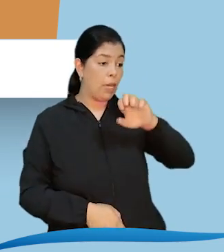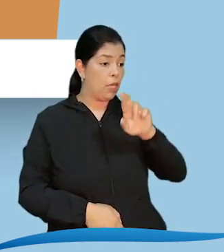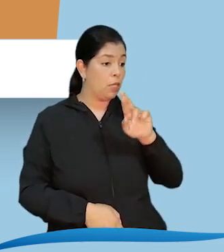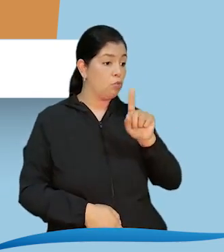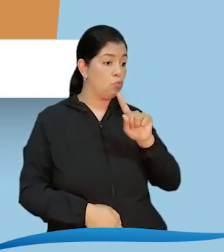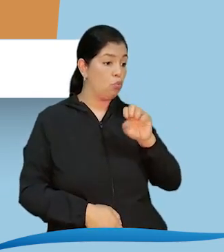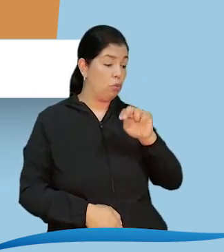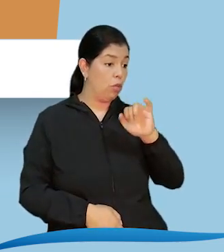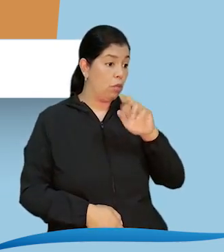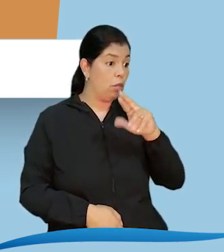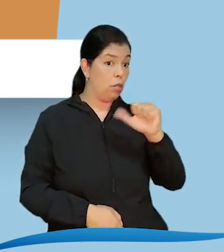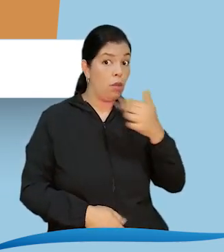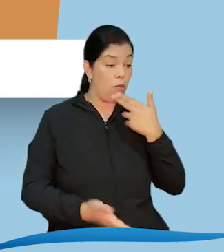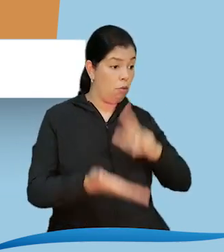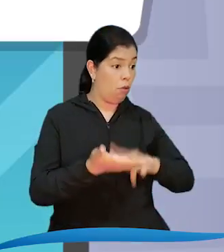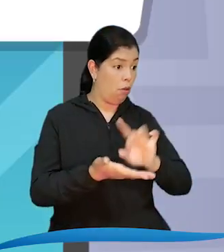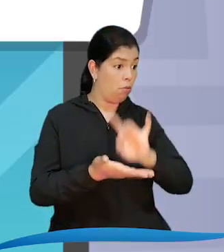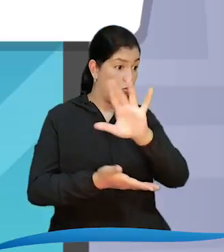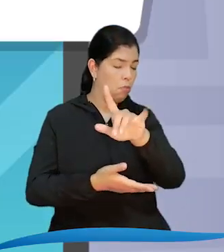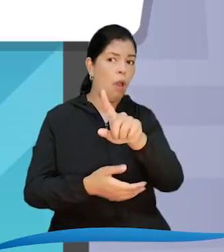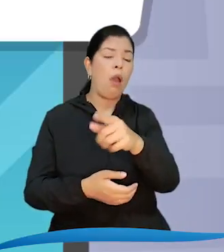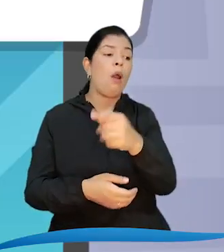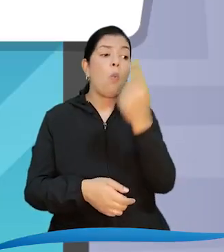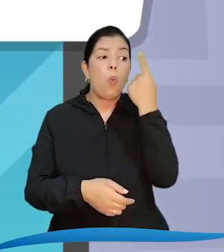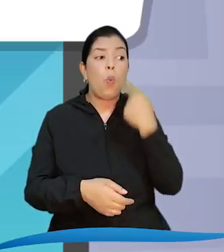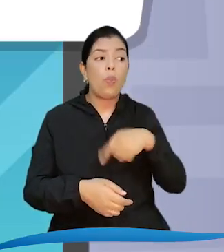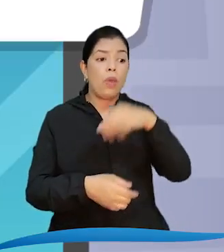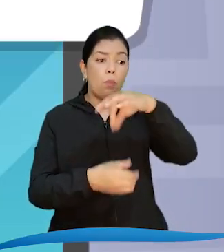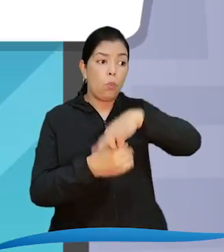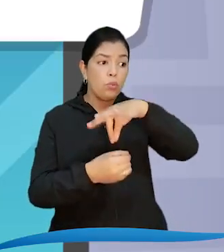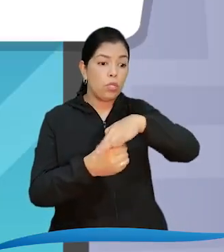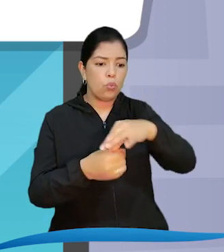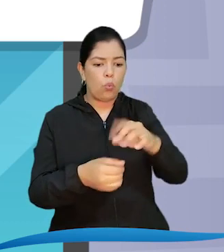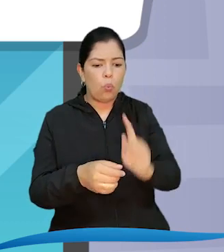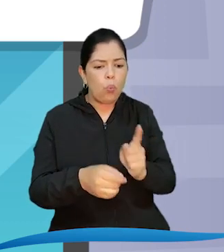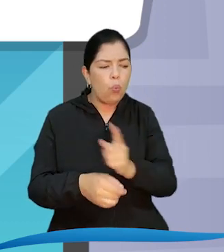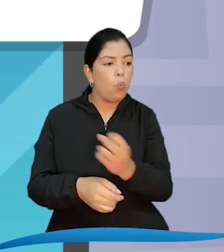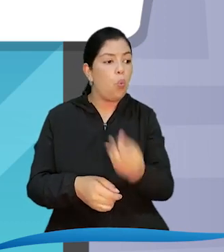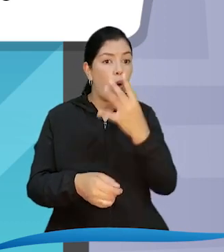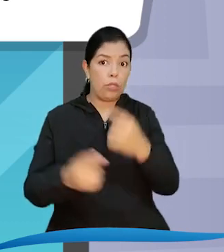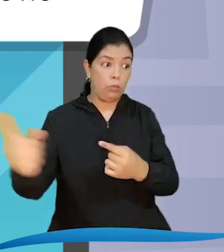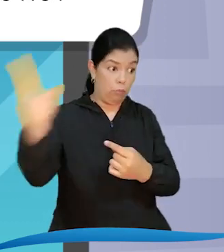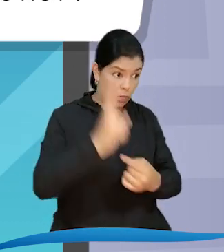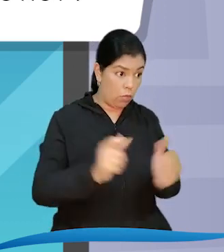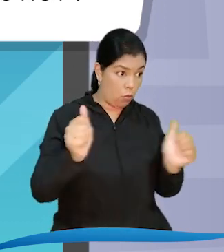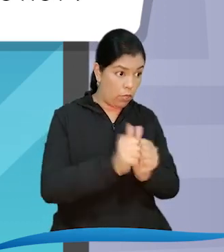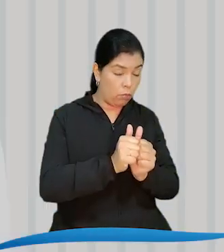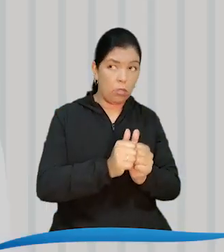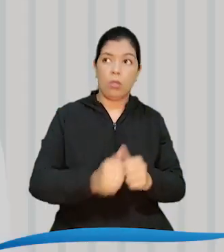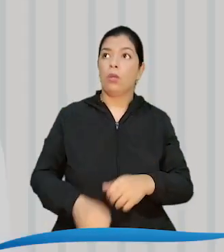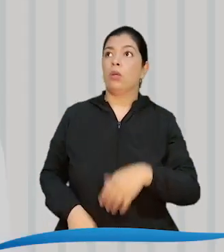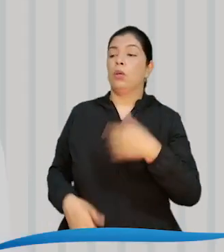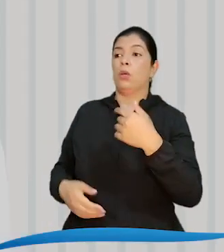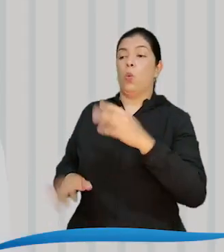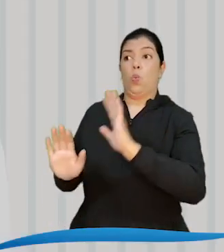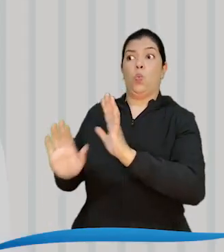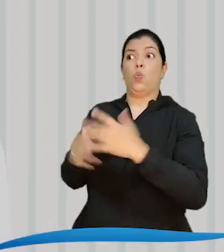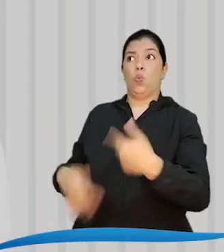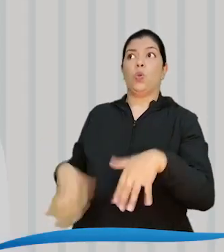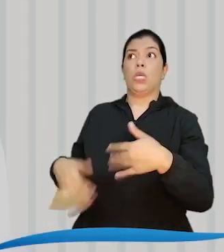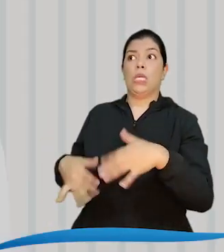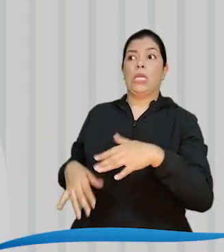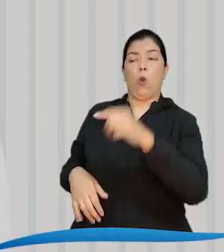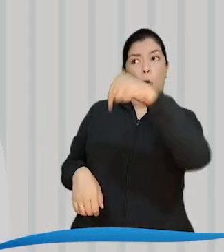haga el acompañamiento correspondiente Uy, eso está pendiente, la idea es hacerlo hoy Una vez